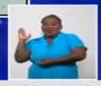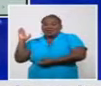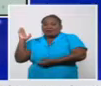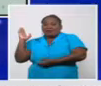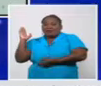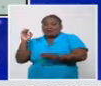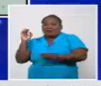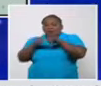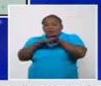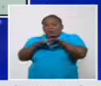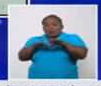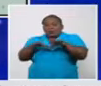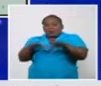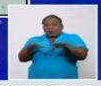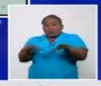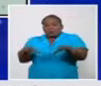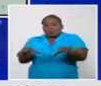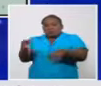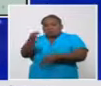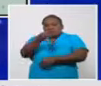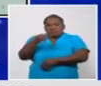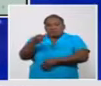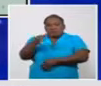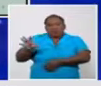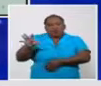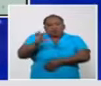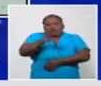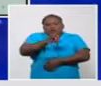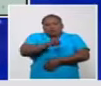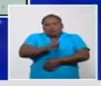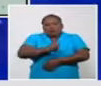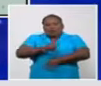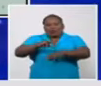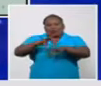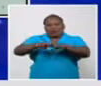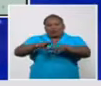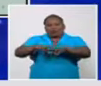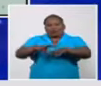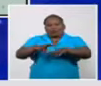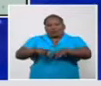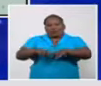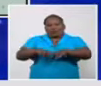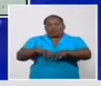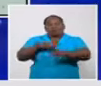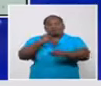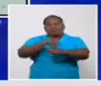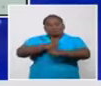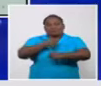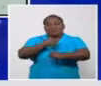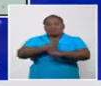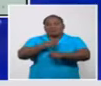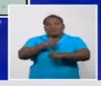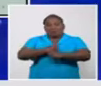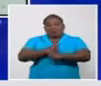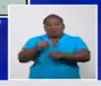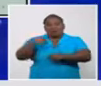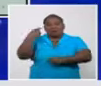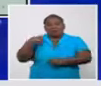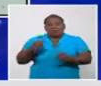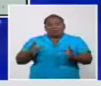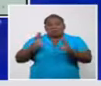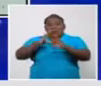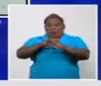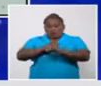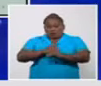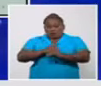todos sus municipios y que se trabaja. Anoche mismo se hizo un consejo de defensa